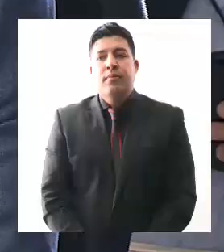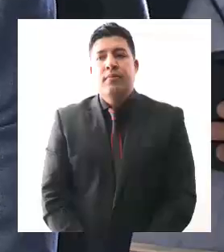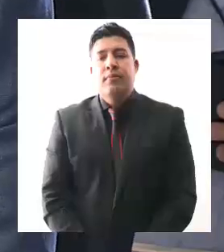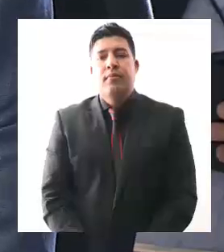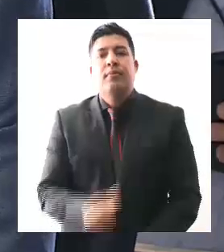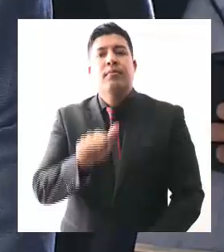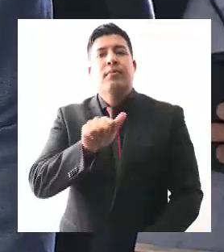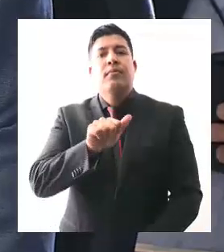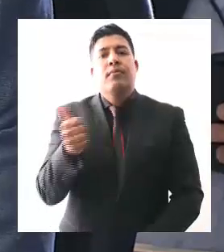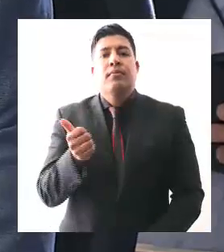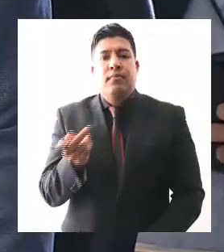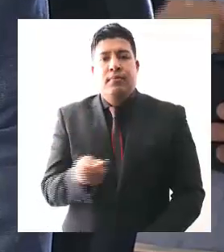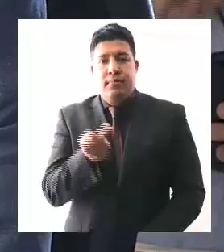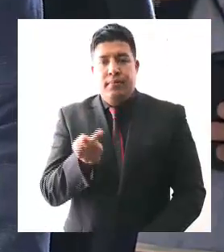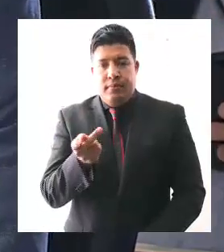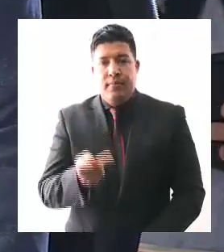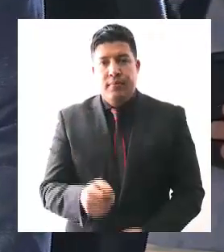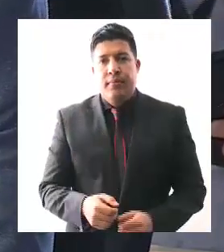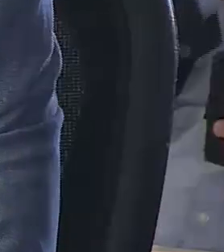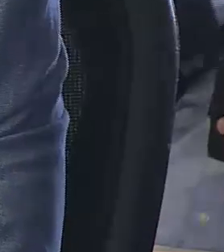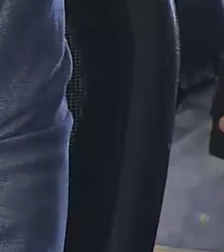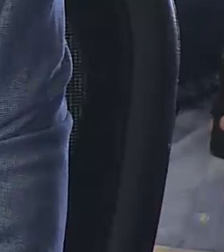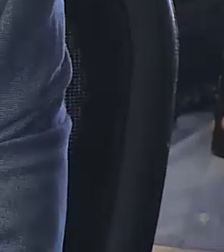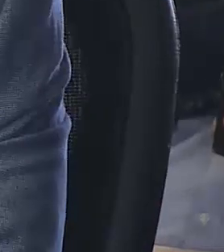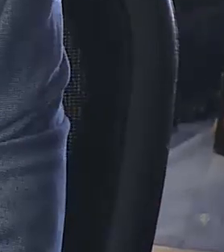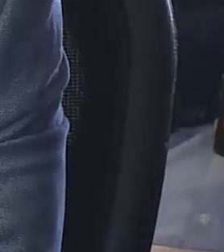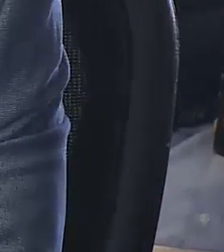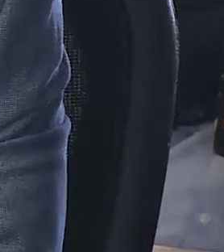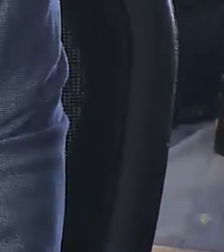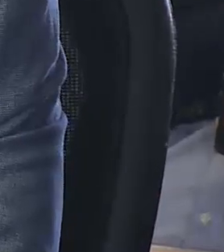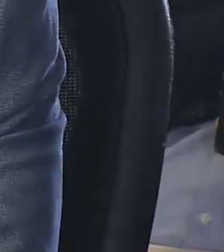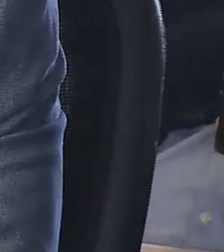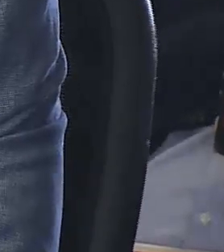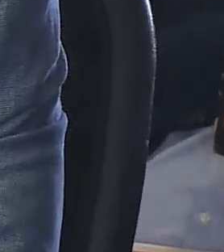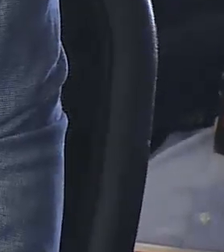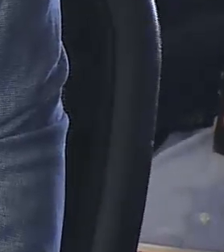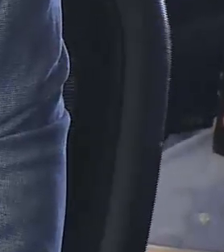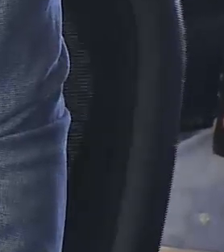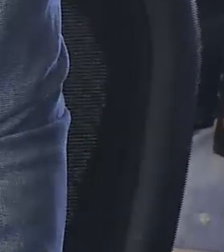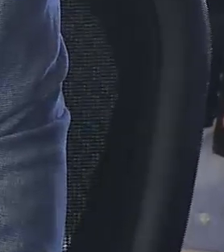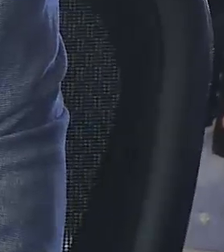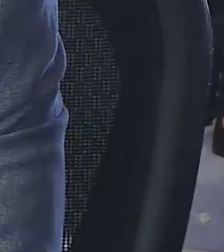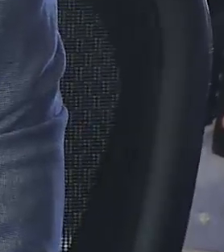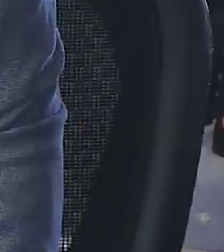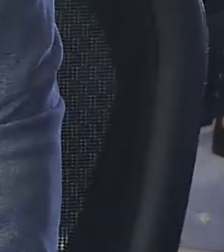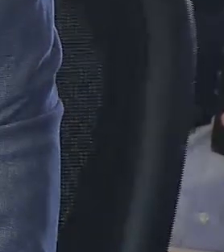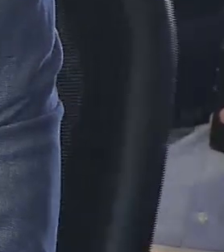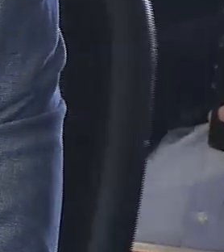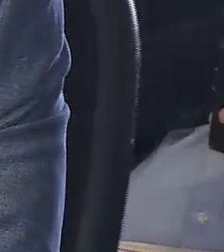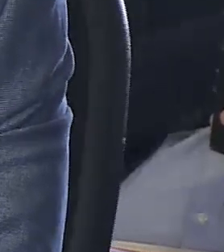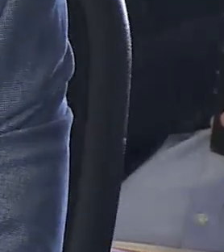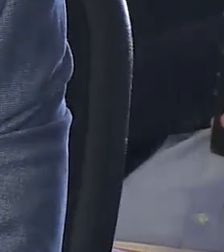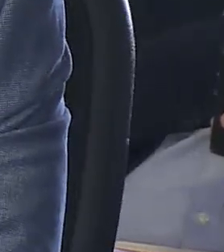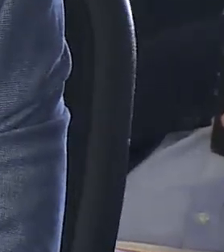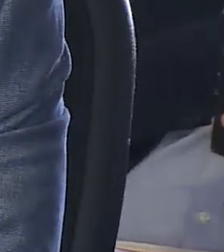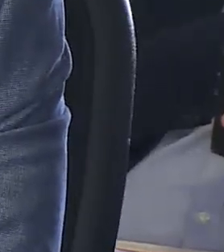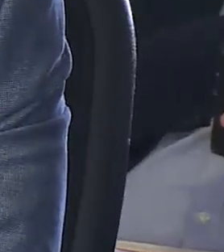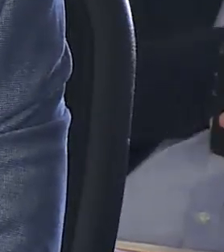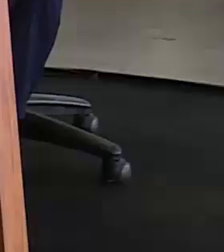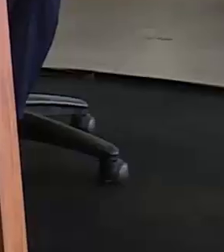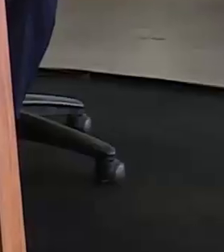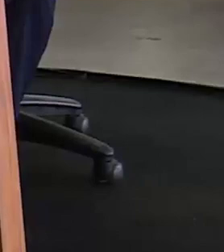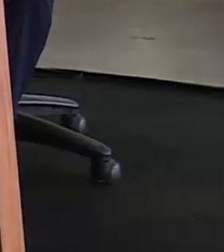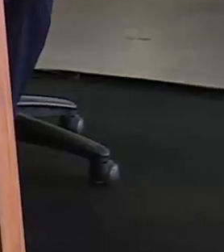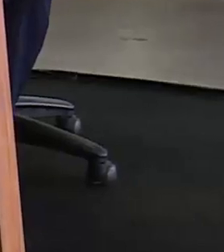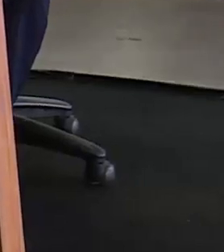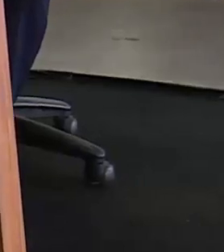pregunta, ¿cómo ha planteado el asunto de la seguridad, homicidios, robos, feminicidios y